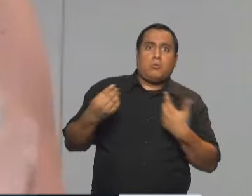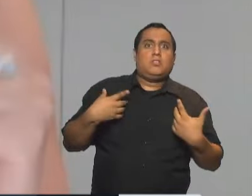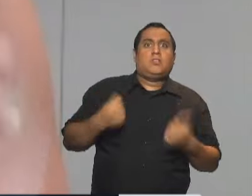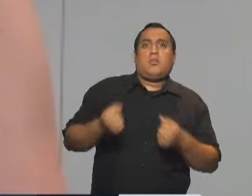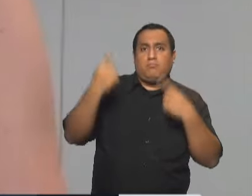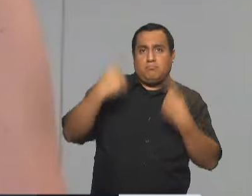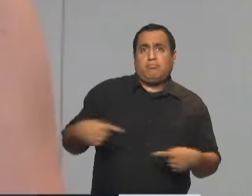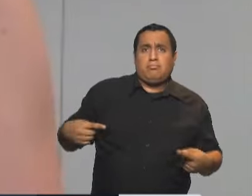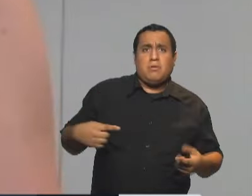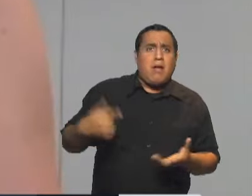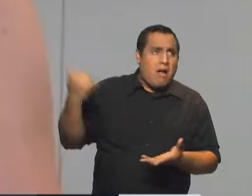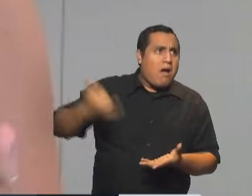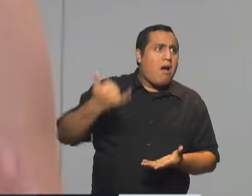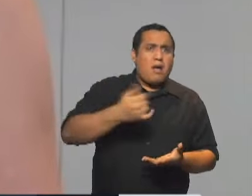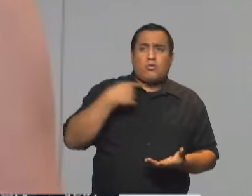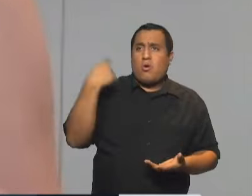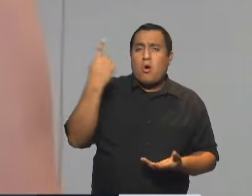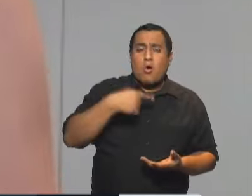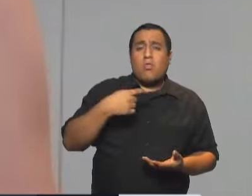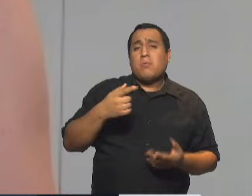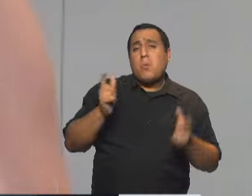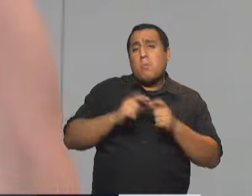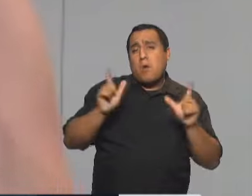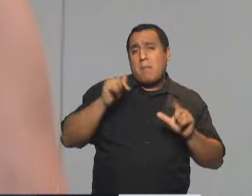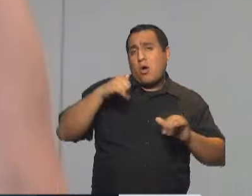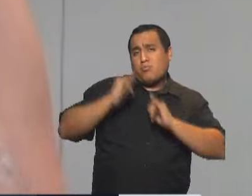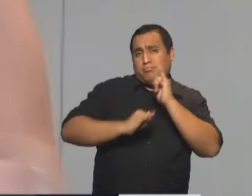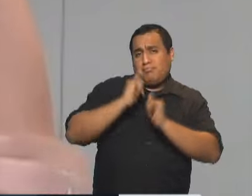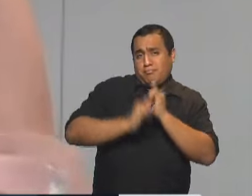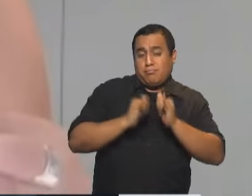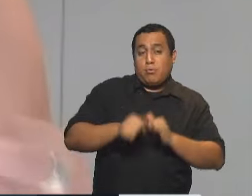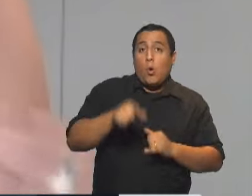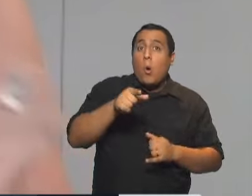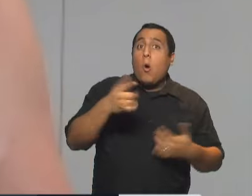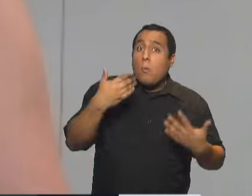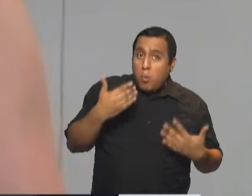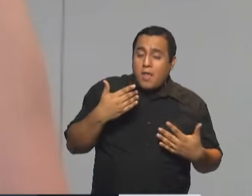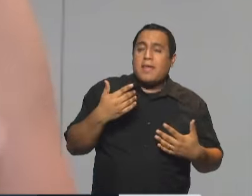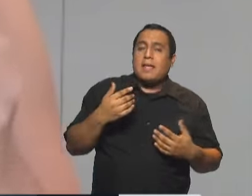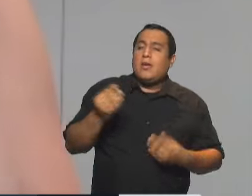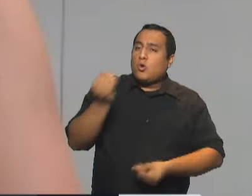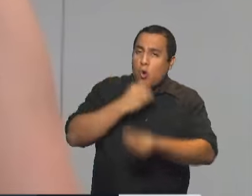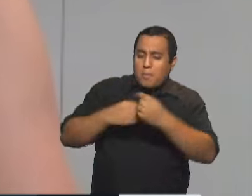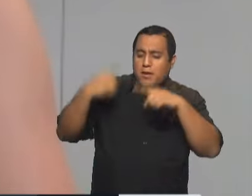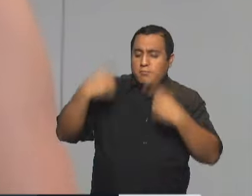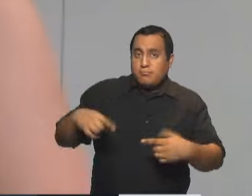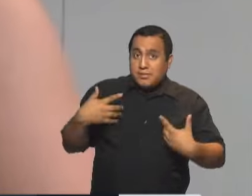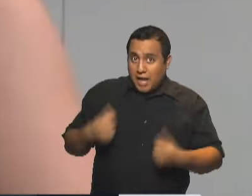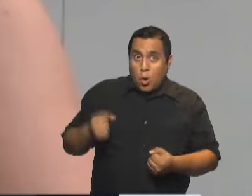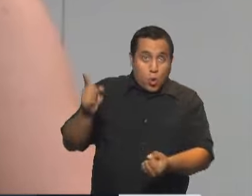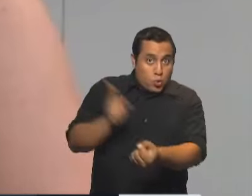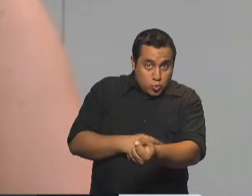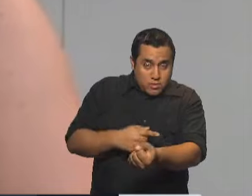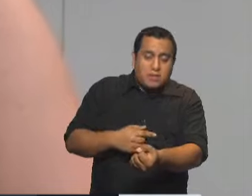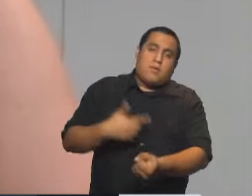que los tenemos al alcance de nuestras manos lo hemos visto durante todo el programa de hoy y que si los podemos incorporar y generar ese hábito